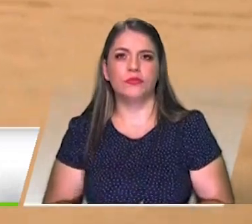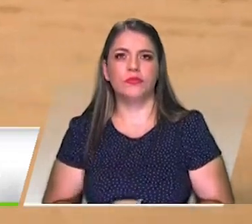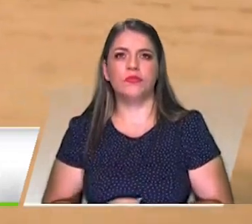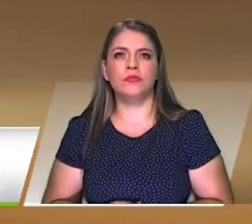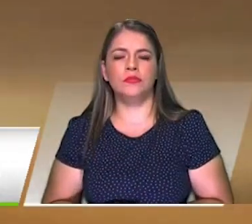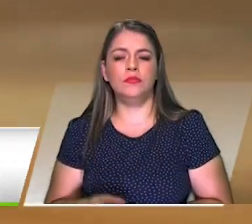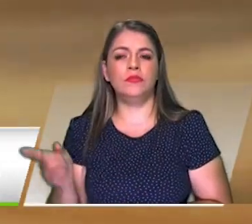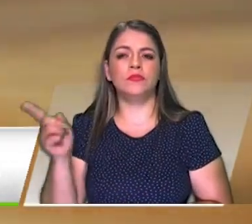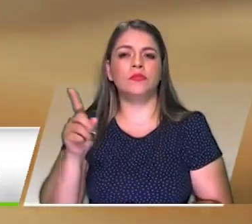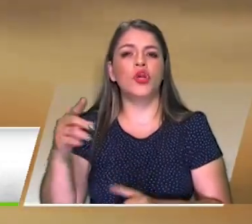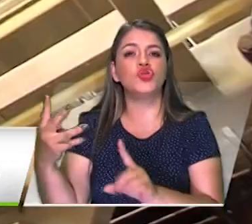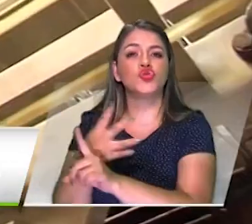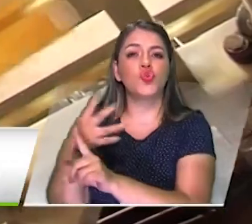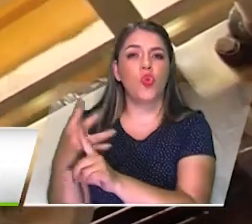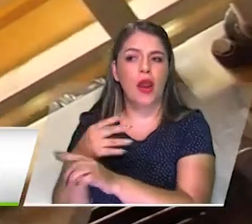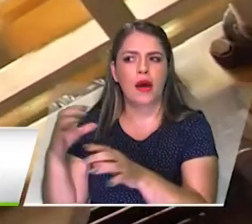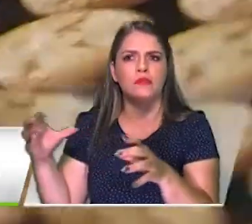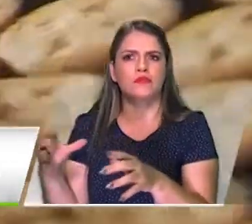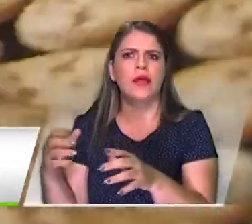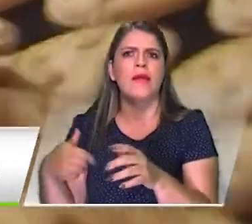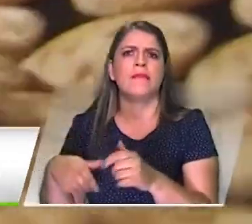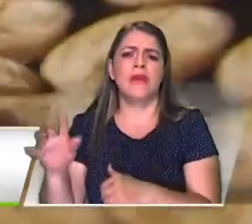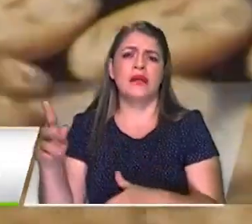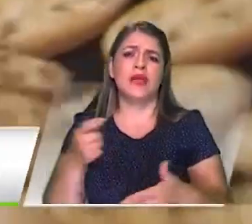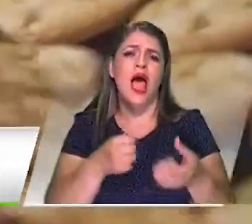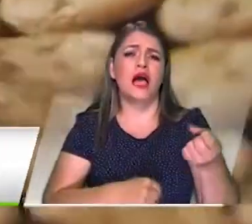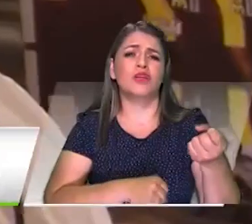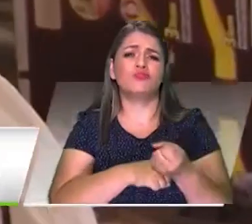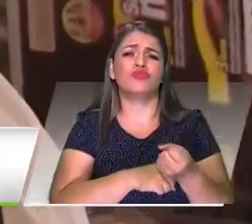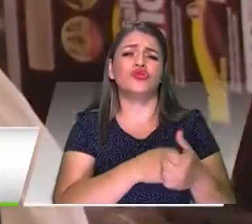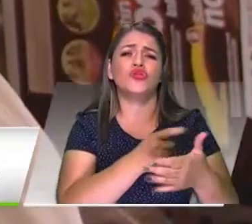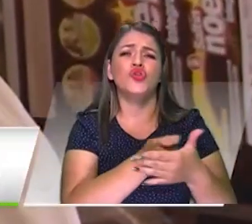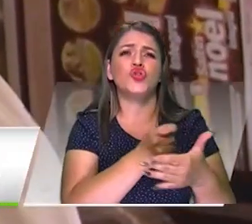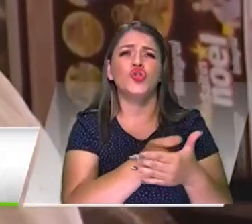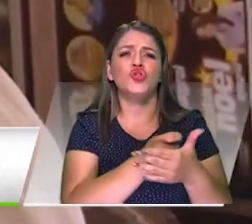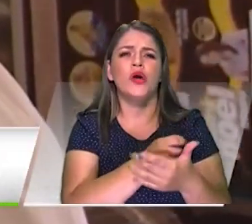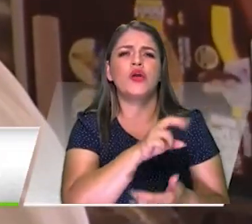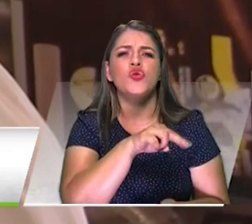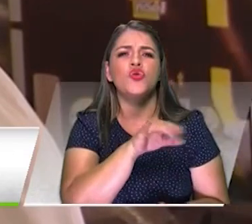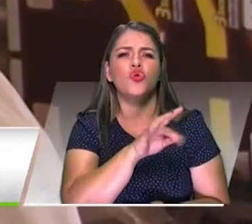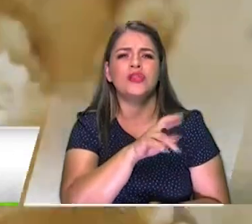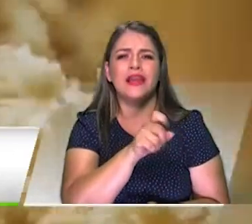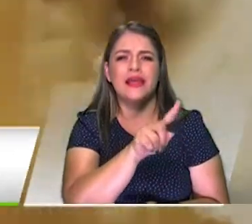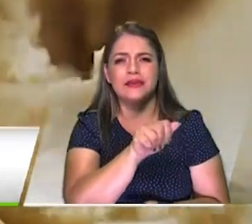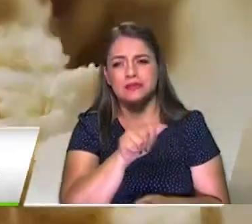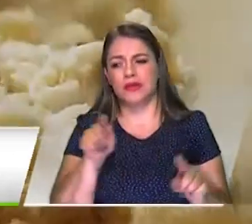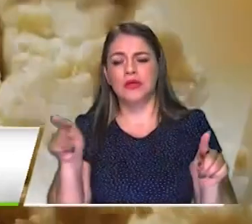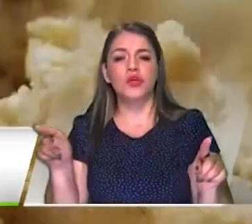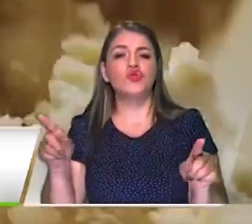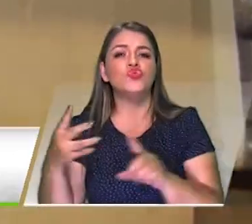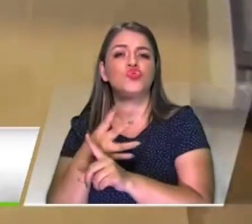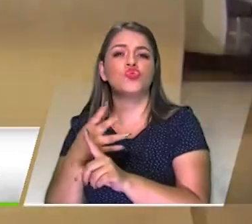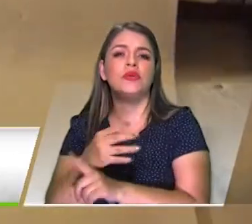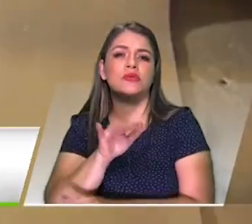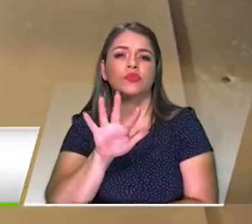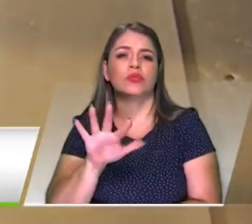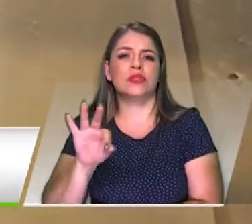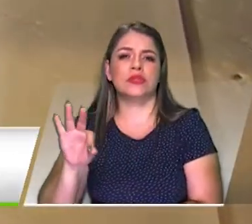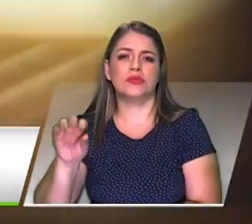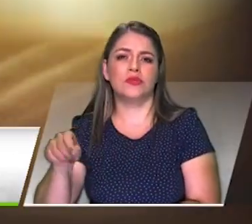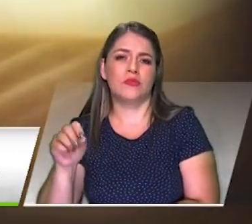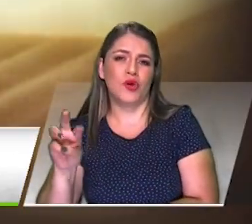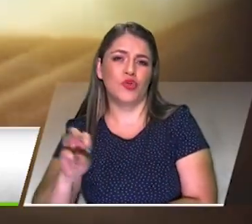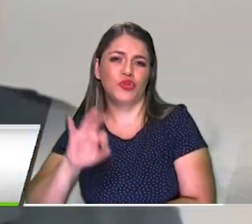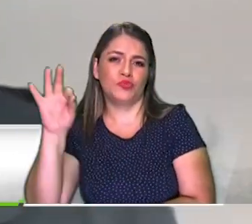Sura es el mayor accionista de Nutresa la holding de alimentos procesados que tiene el 53,8% de participación del